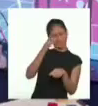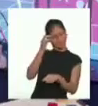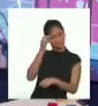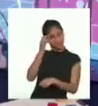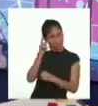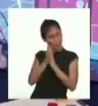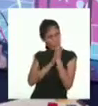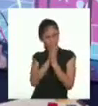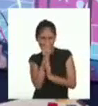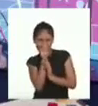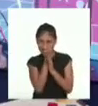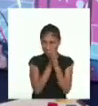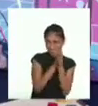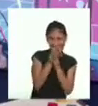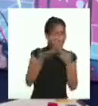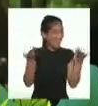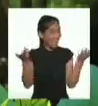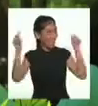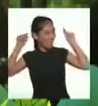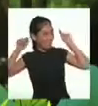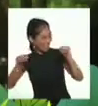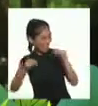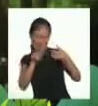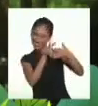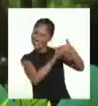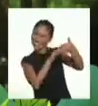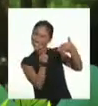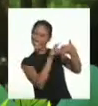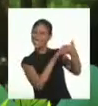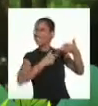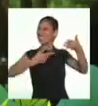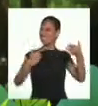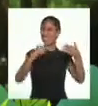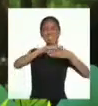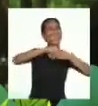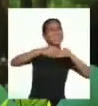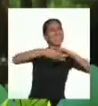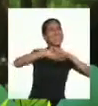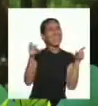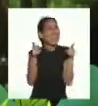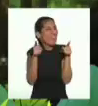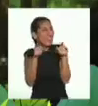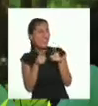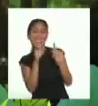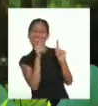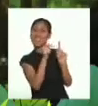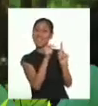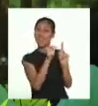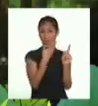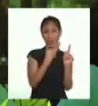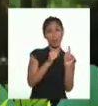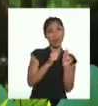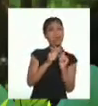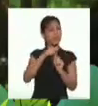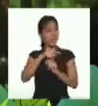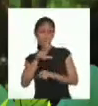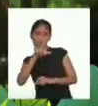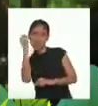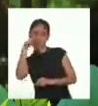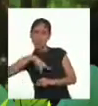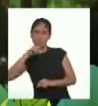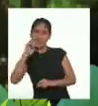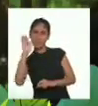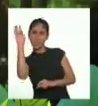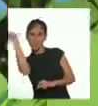¿Ocurrirá algo misterioso? ¡Ahora lo veremos! Esta es la leyenda de la madre de las